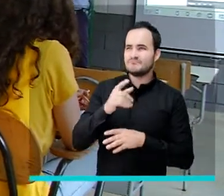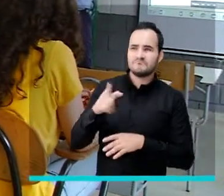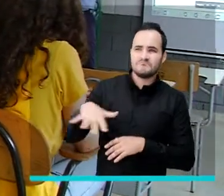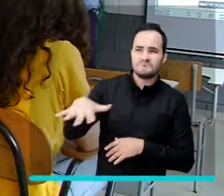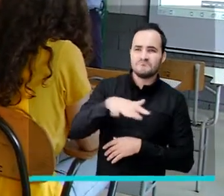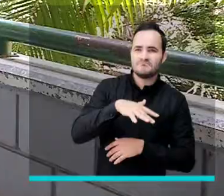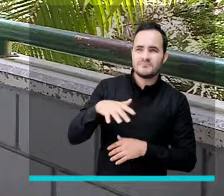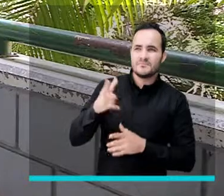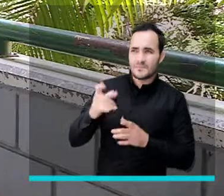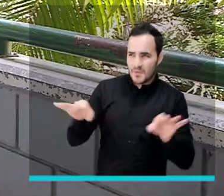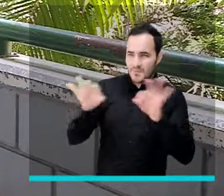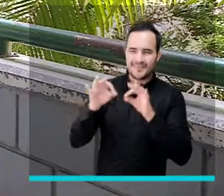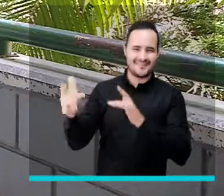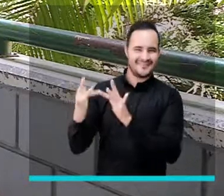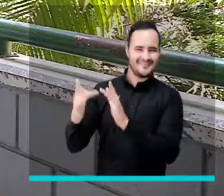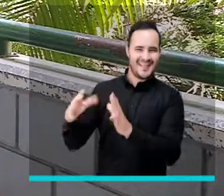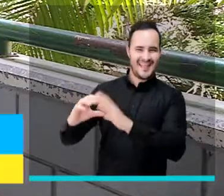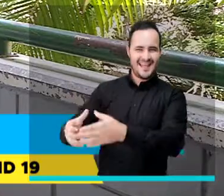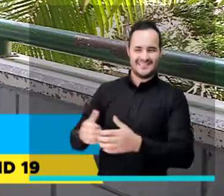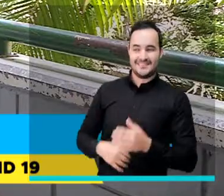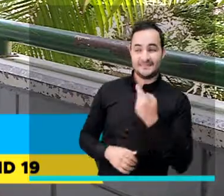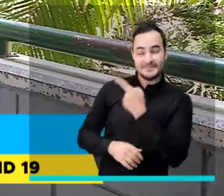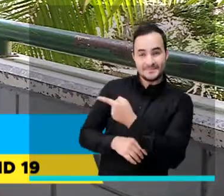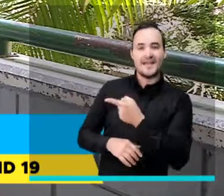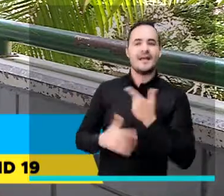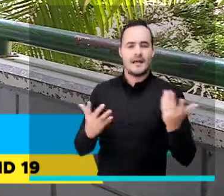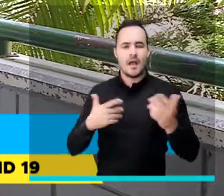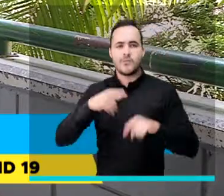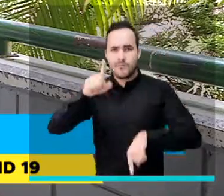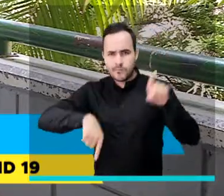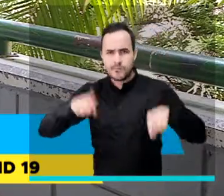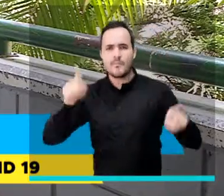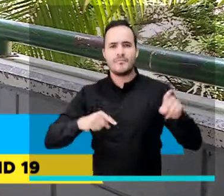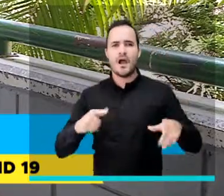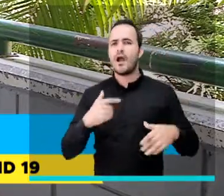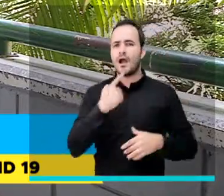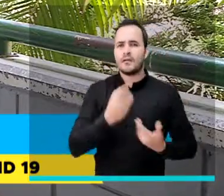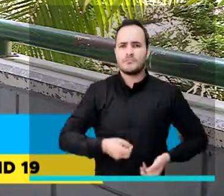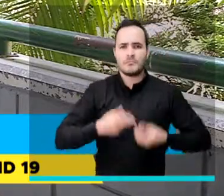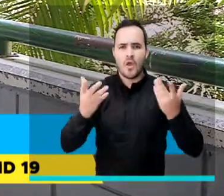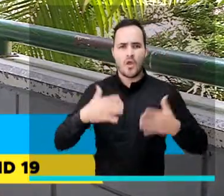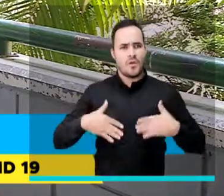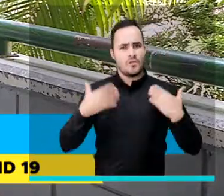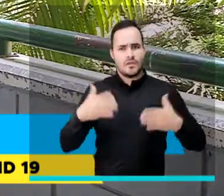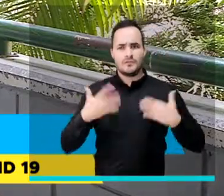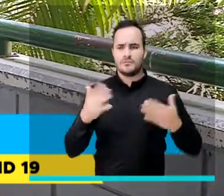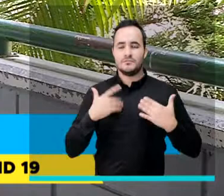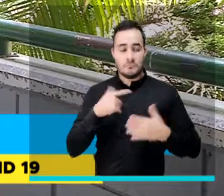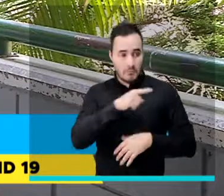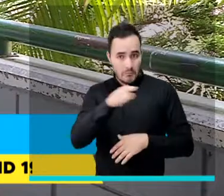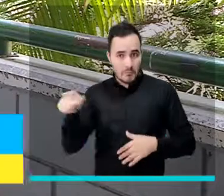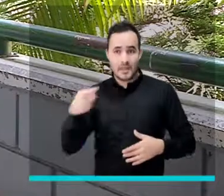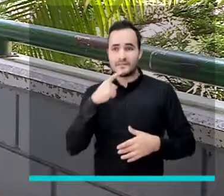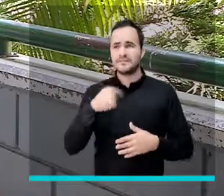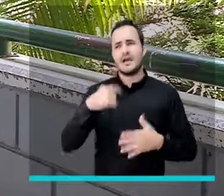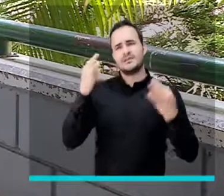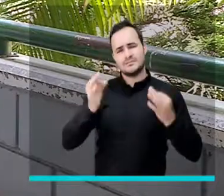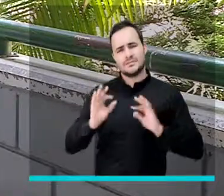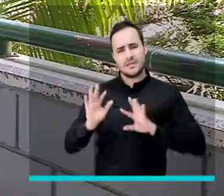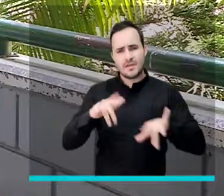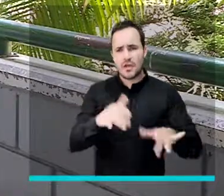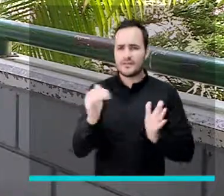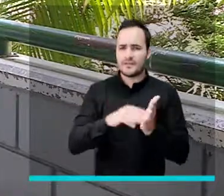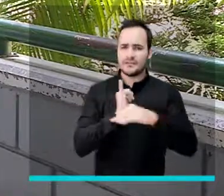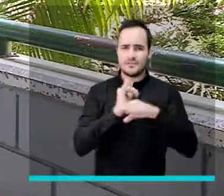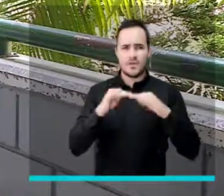ética en la sociedad? Ahora muchos padres de familias que se dieron cuenta que nos vacunaron, manifestaron su alegría, profe, ya estamos de alguna manera también más tranquilos y